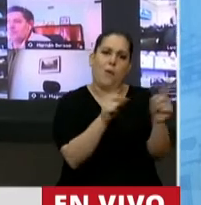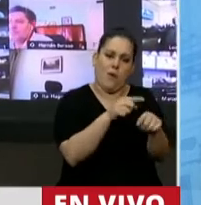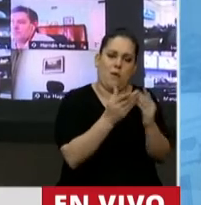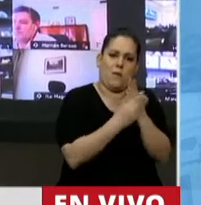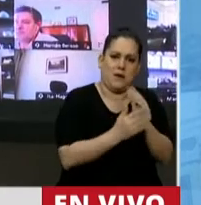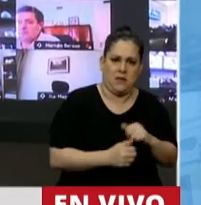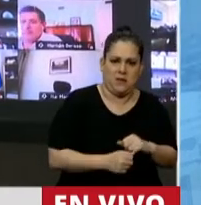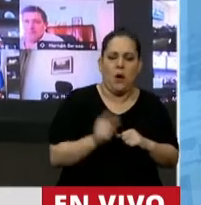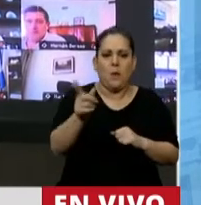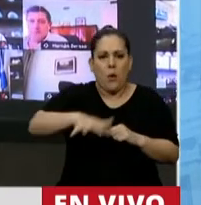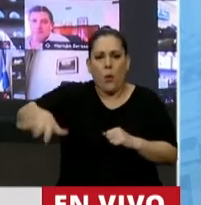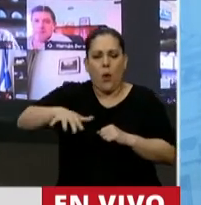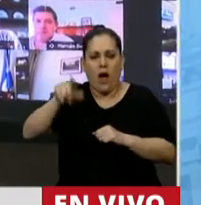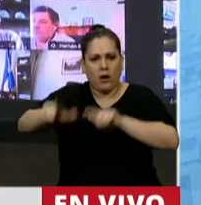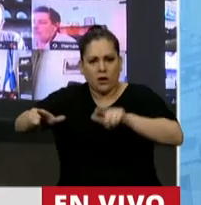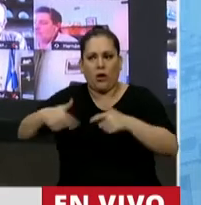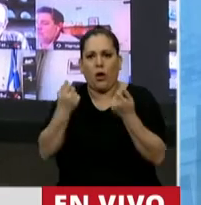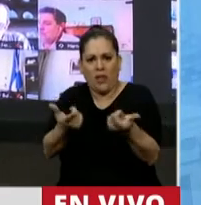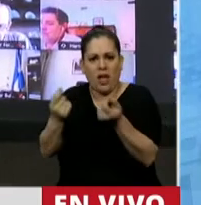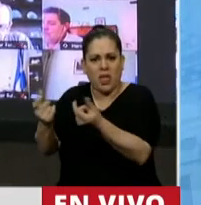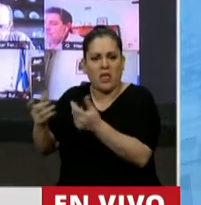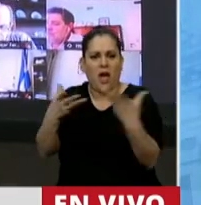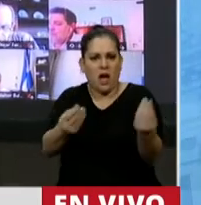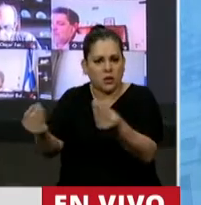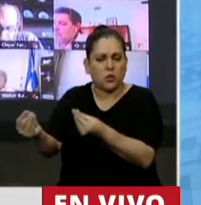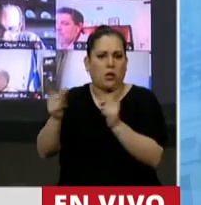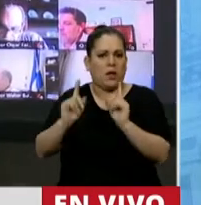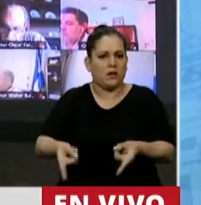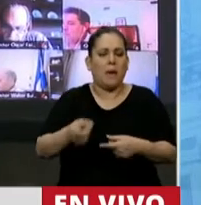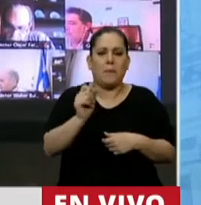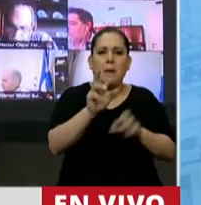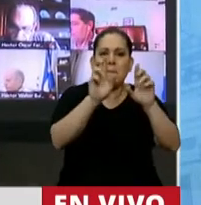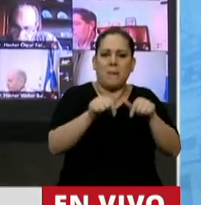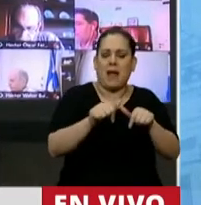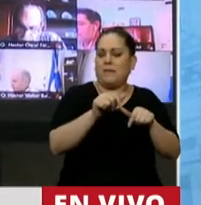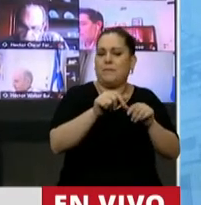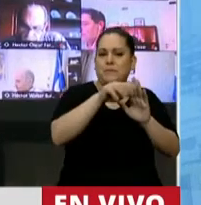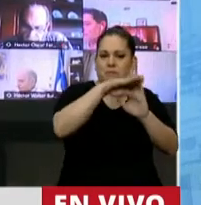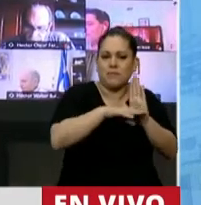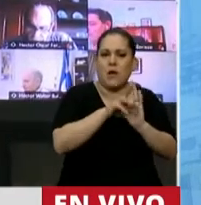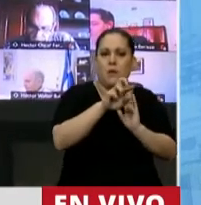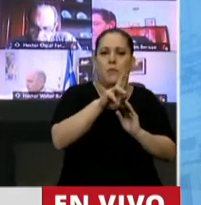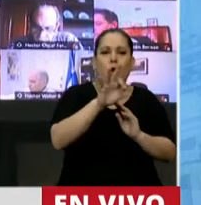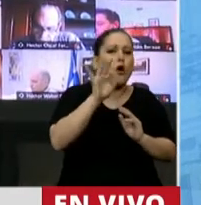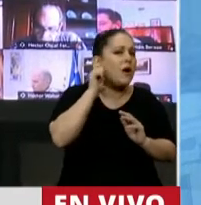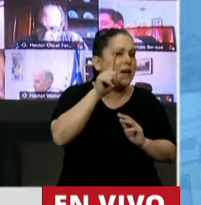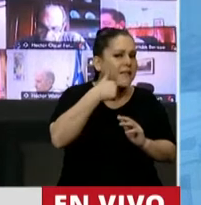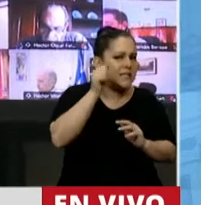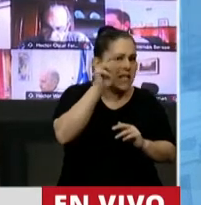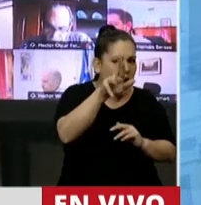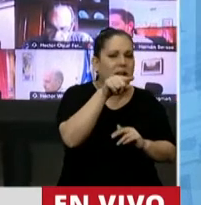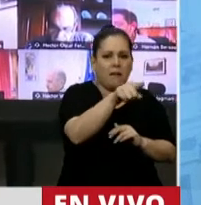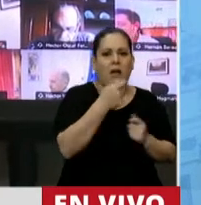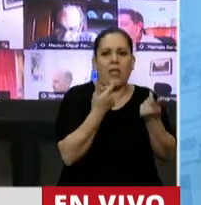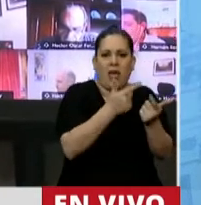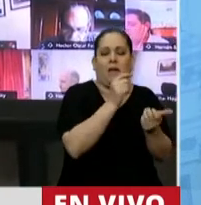a urbanizar a los barrios populares a través de la ley del Relavado. Vamos a financiar el renunciamiento del Plan Progresar y generar programas de exploración del desarrollo de la producción